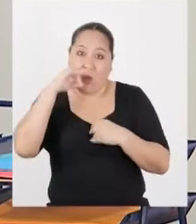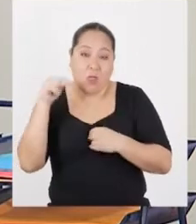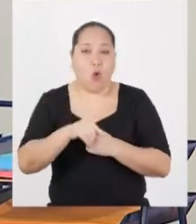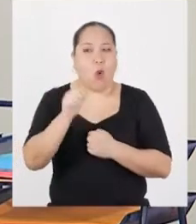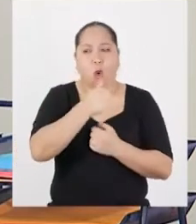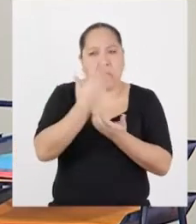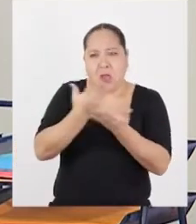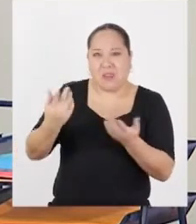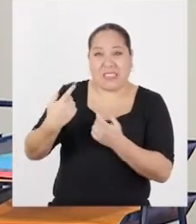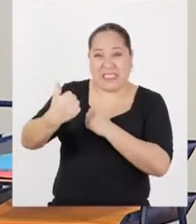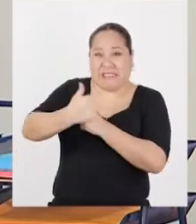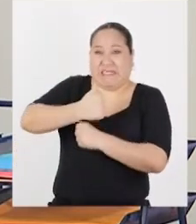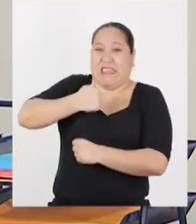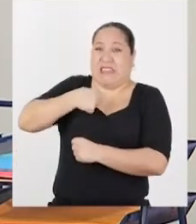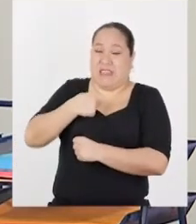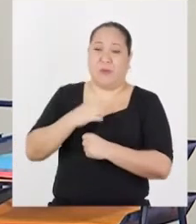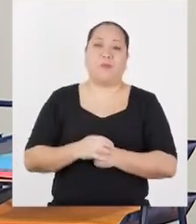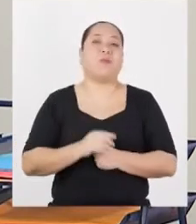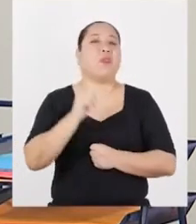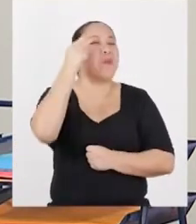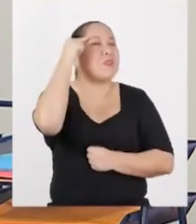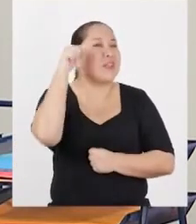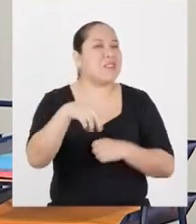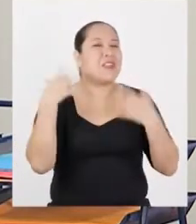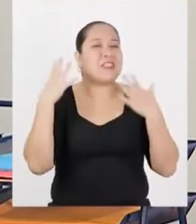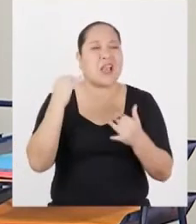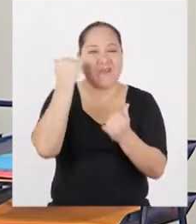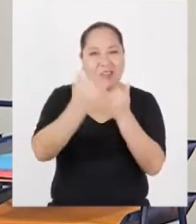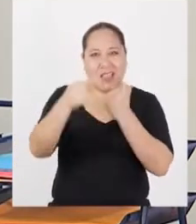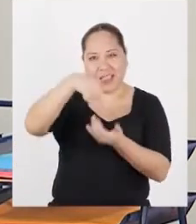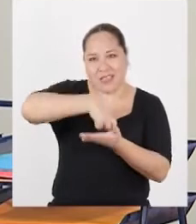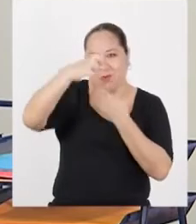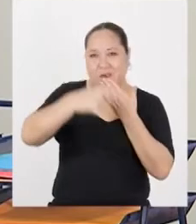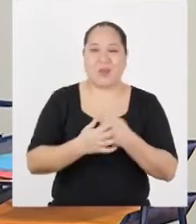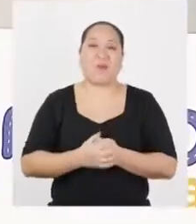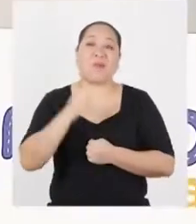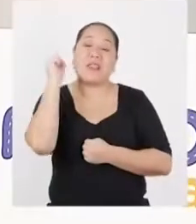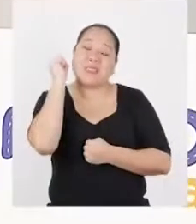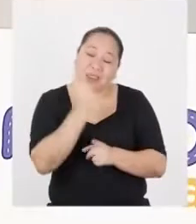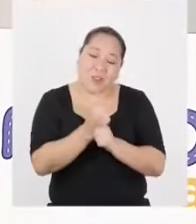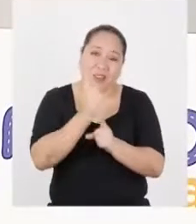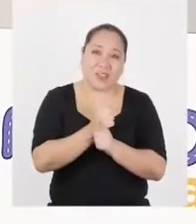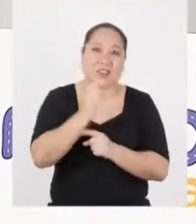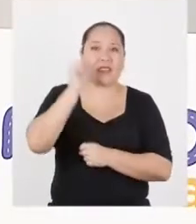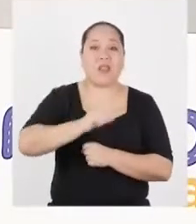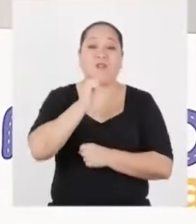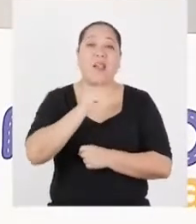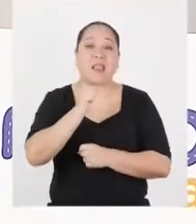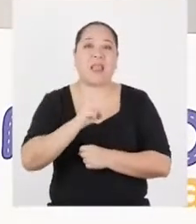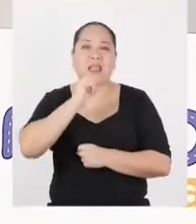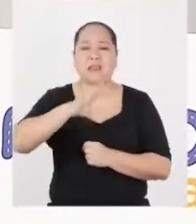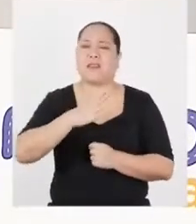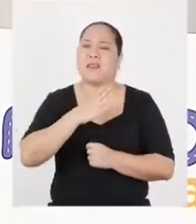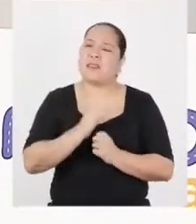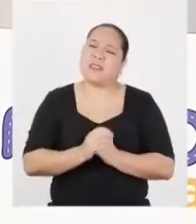cualquier otra cosa que nos pueda dañar. Y creo que con esto hemos llegado al final del programa. Efectivamente. Y solo nos falta